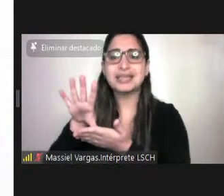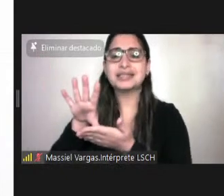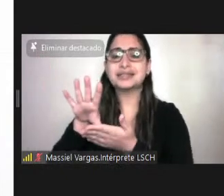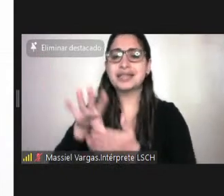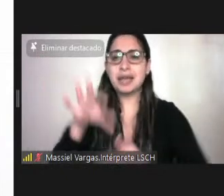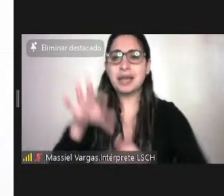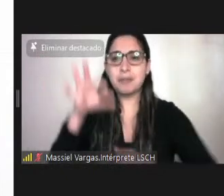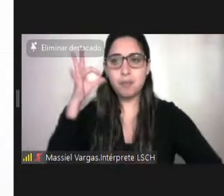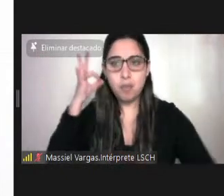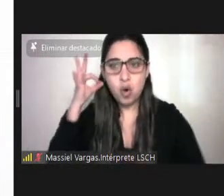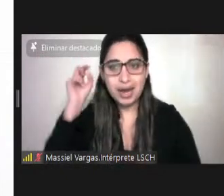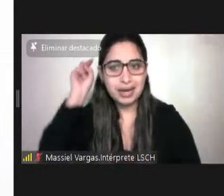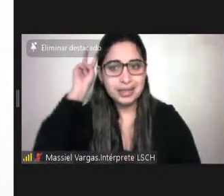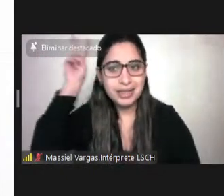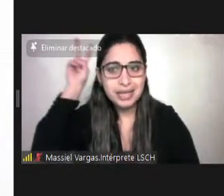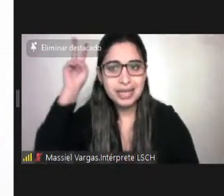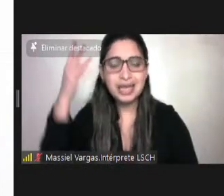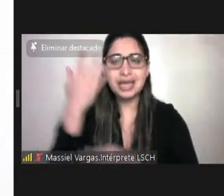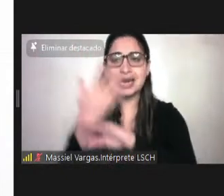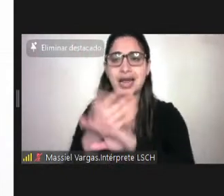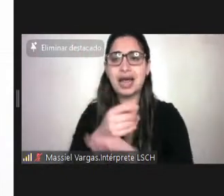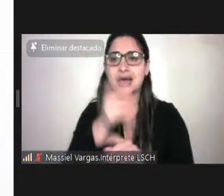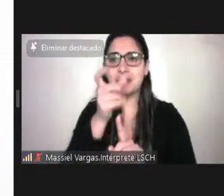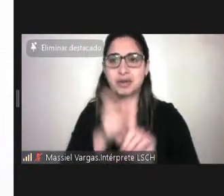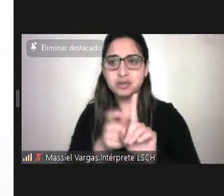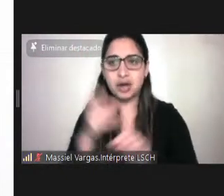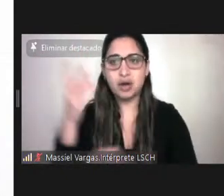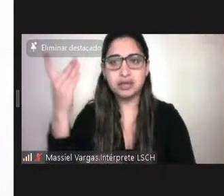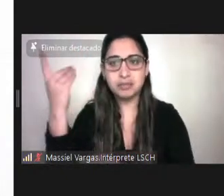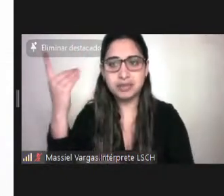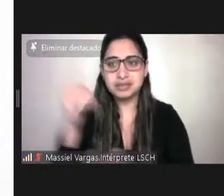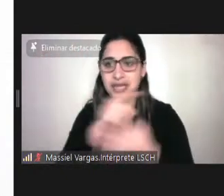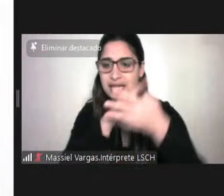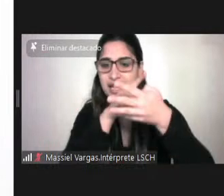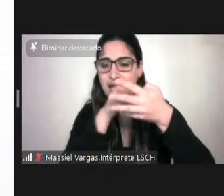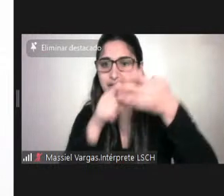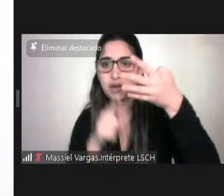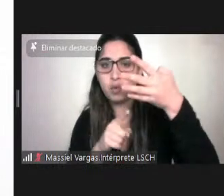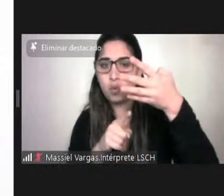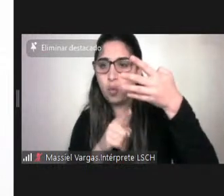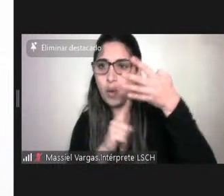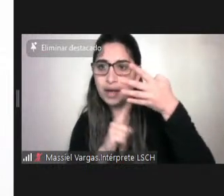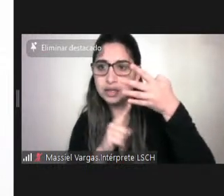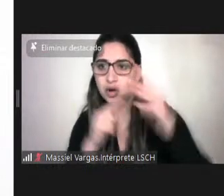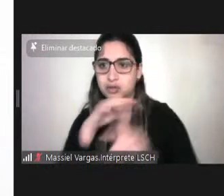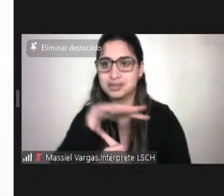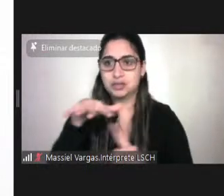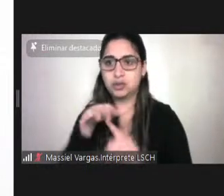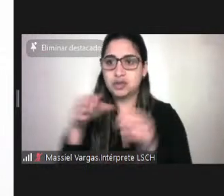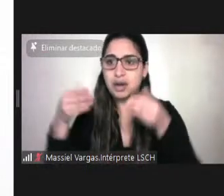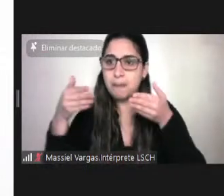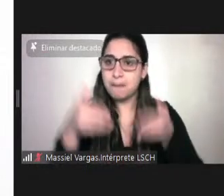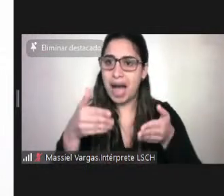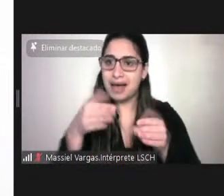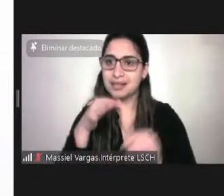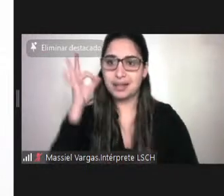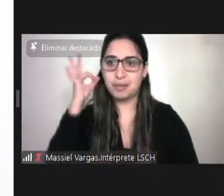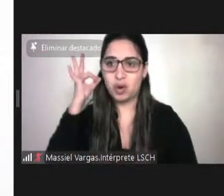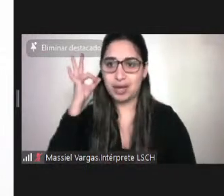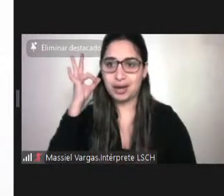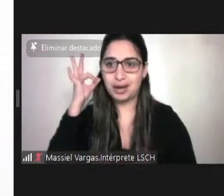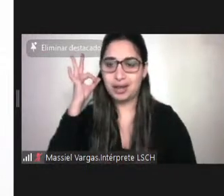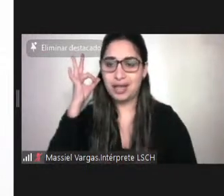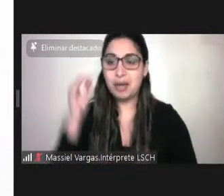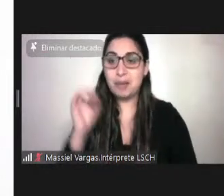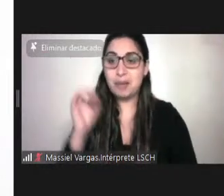sea una persona con discapacidad, y ahí tenemos cuatro situaciones, que sea una mujer. Pero si la vemos solo de